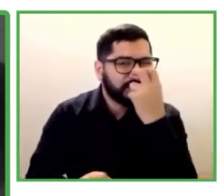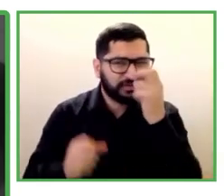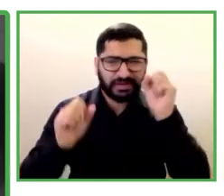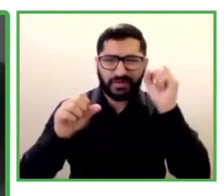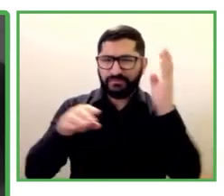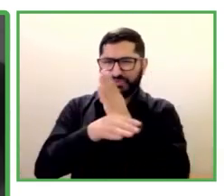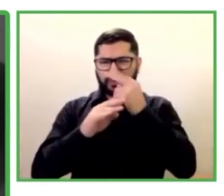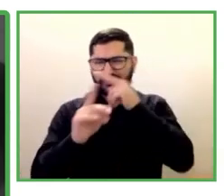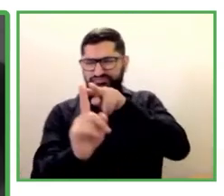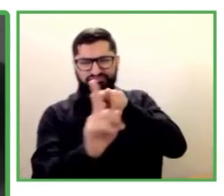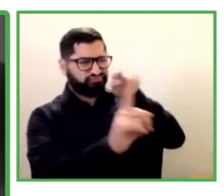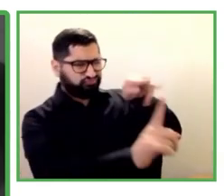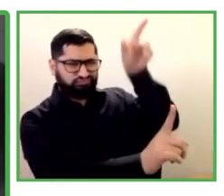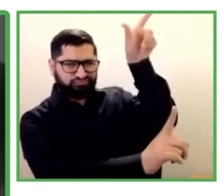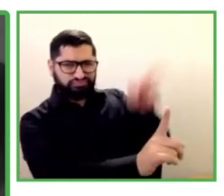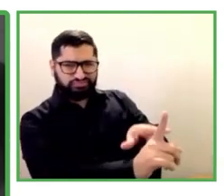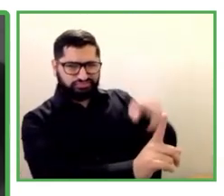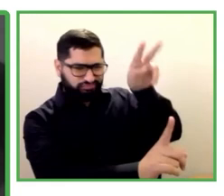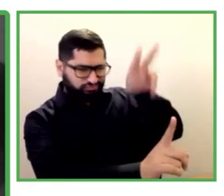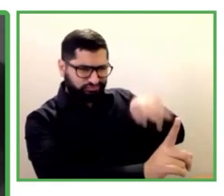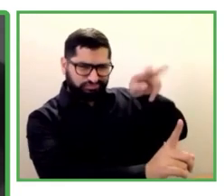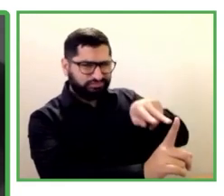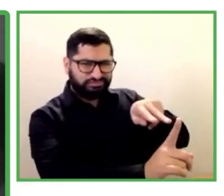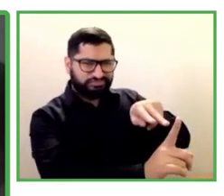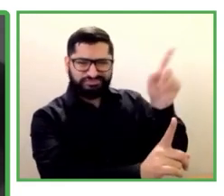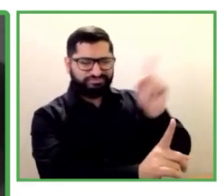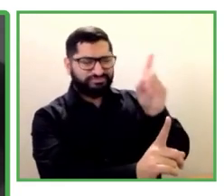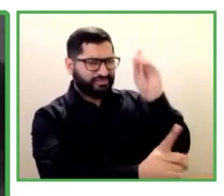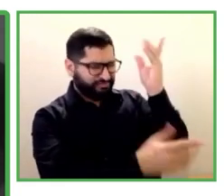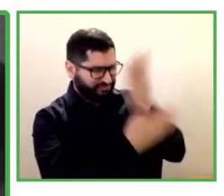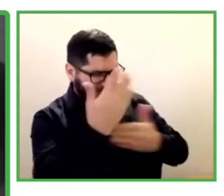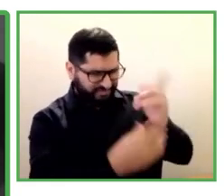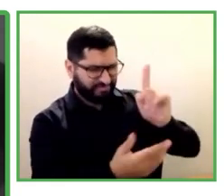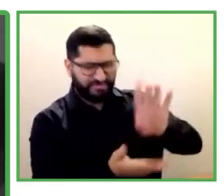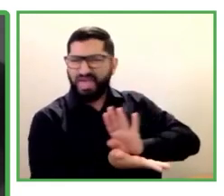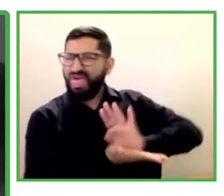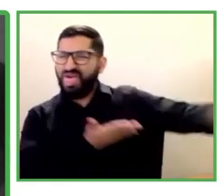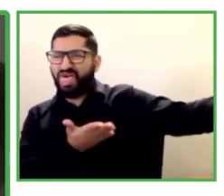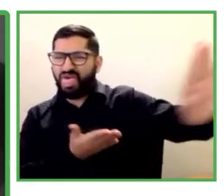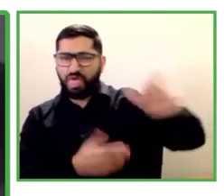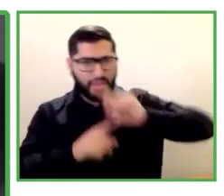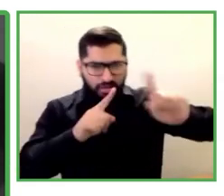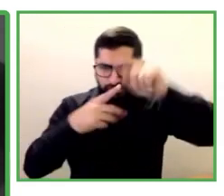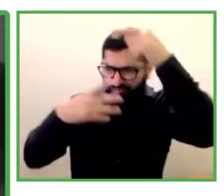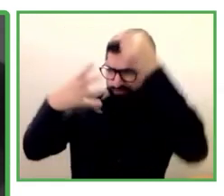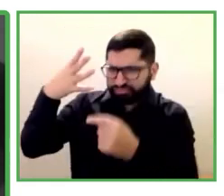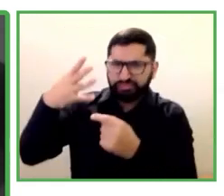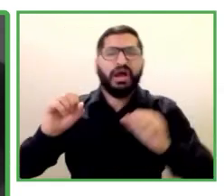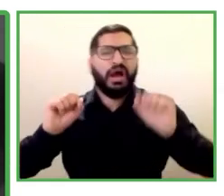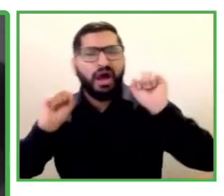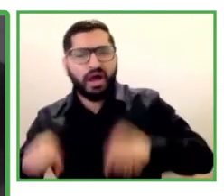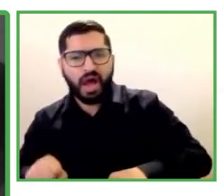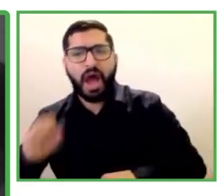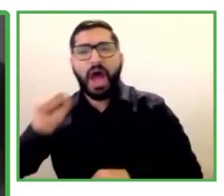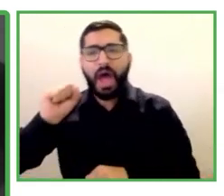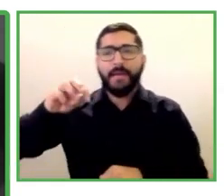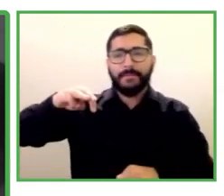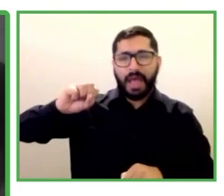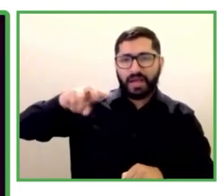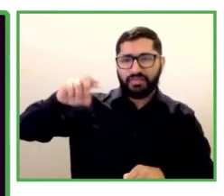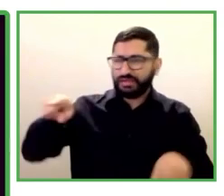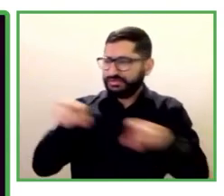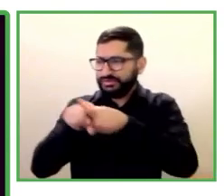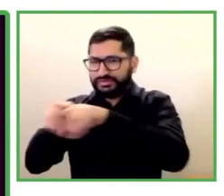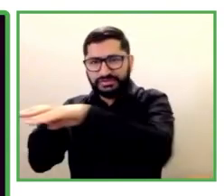y no evalúan todo el potencial. Y al igual que Amanda, existen millones de personas que padecen exactamente